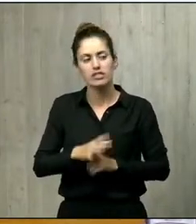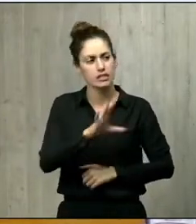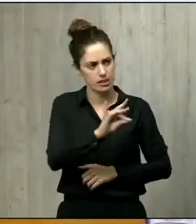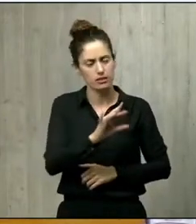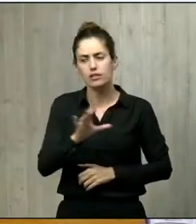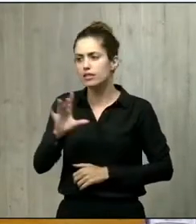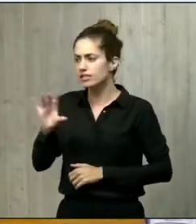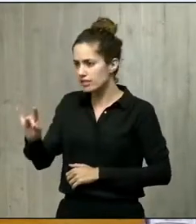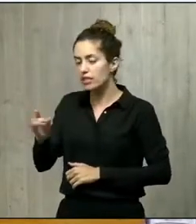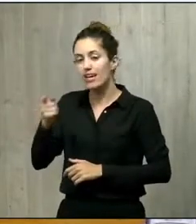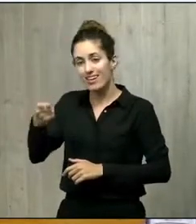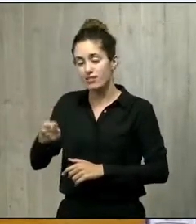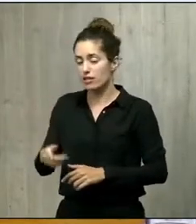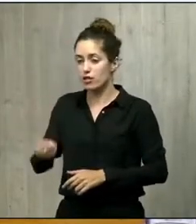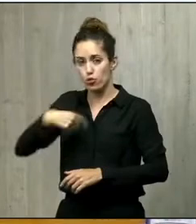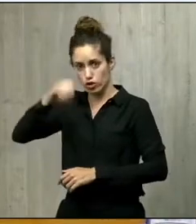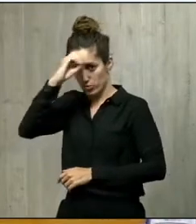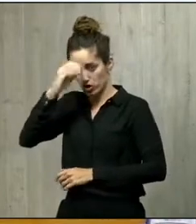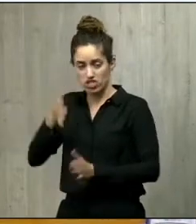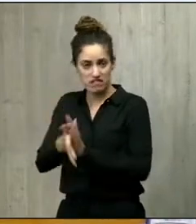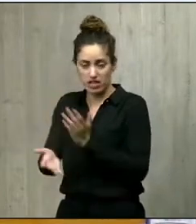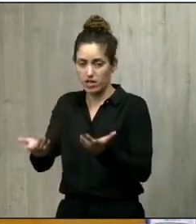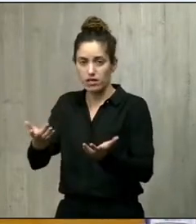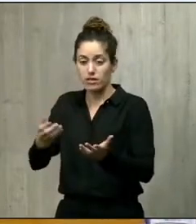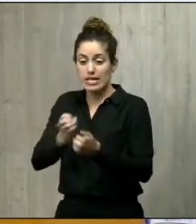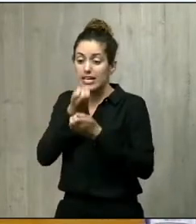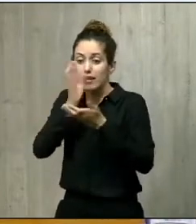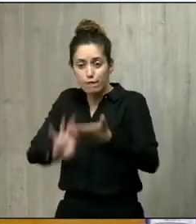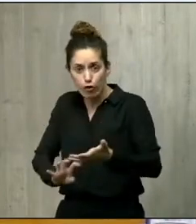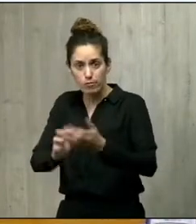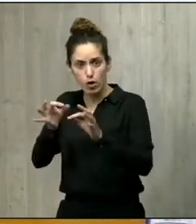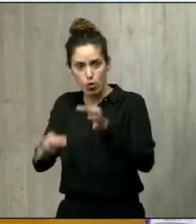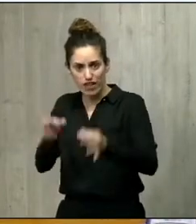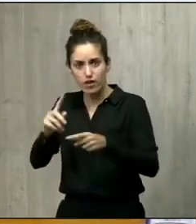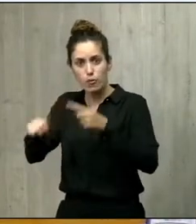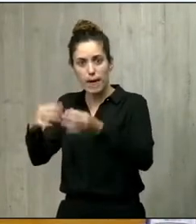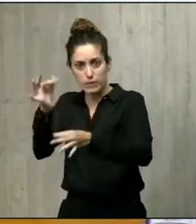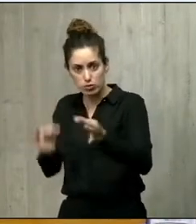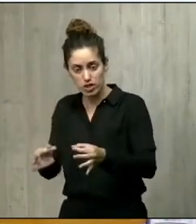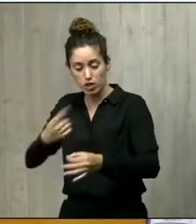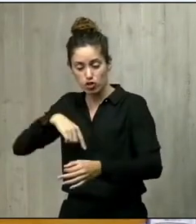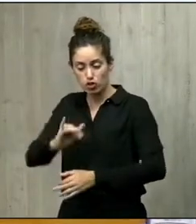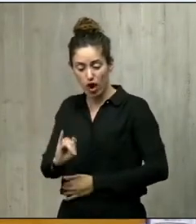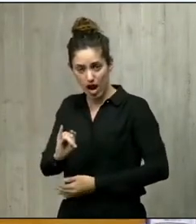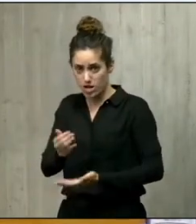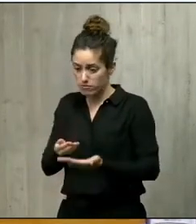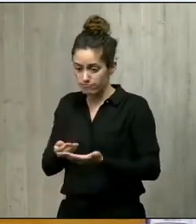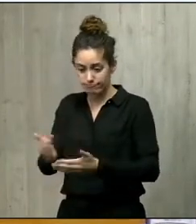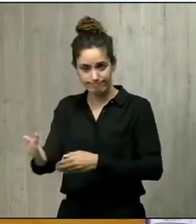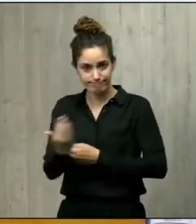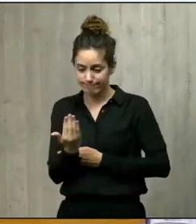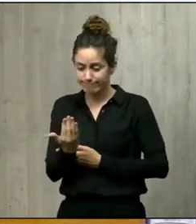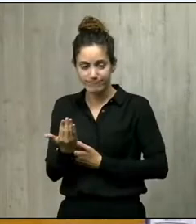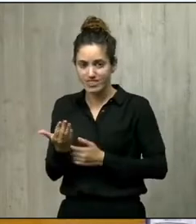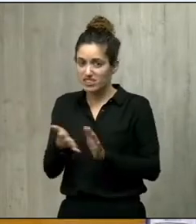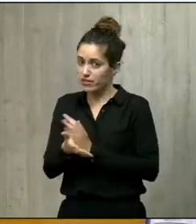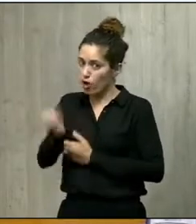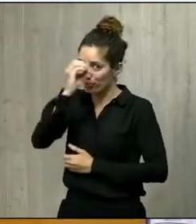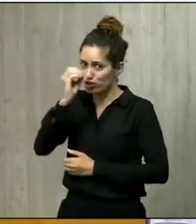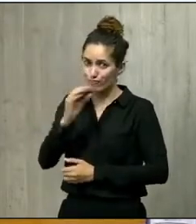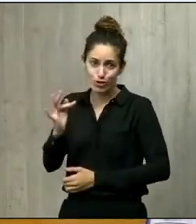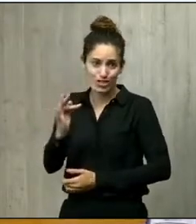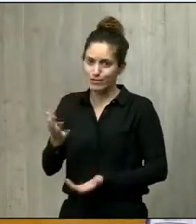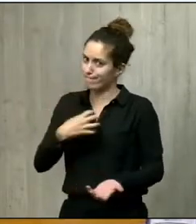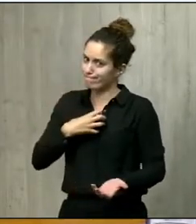esa es la posición del gobierno, es decir, con los informes jurídicos y presupuestarios que tenemos no es posible expresar una opinión